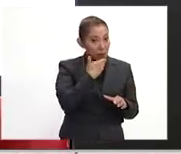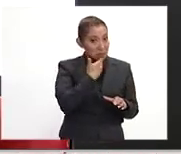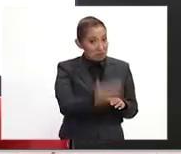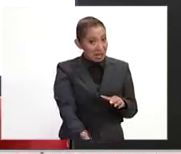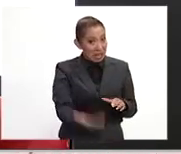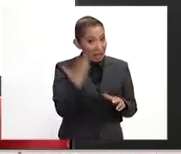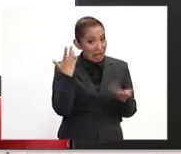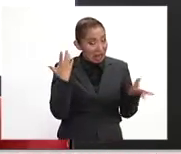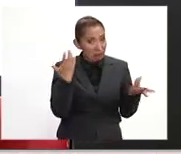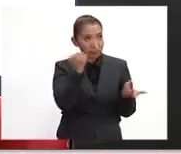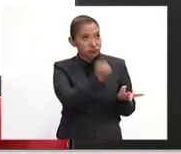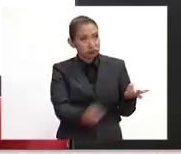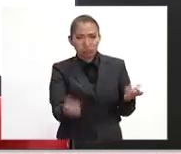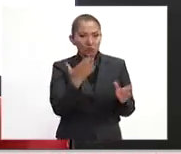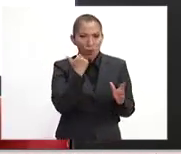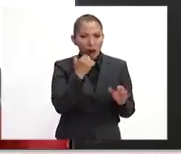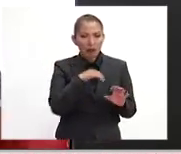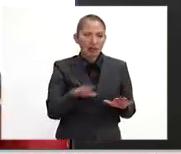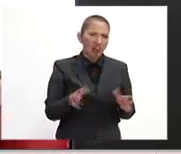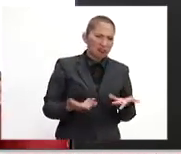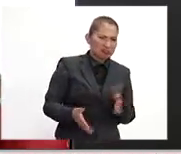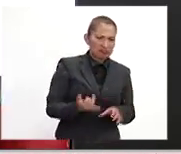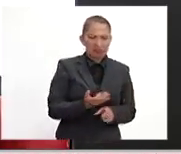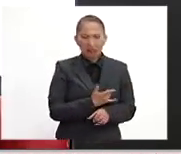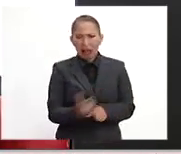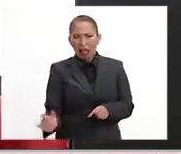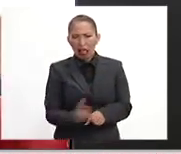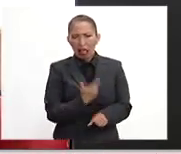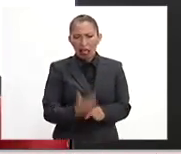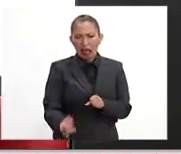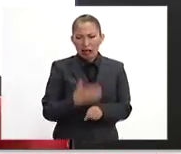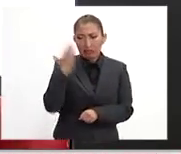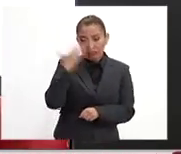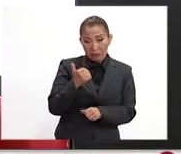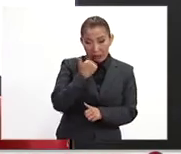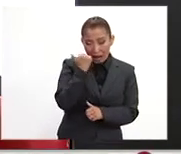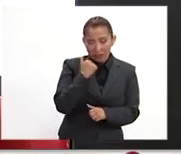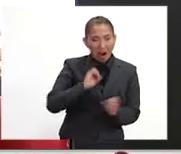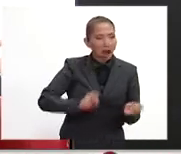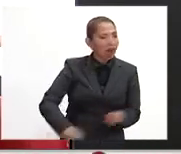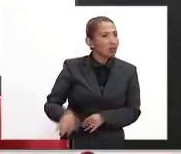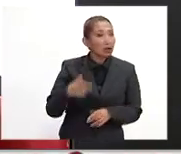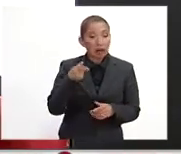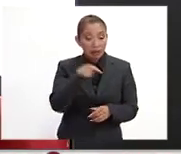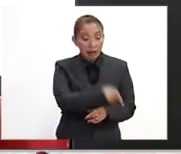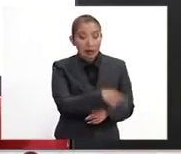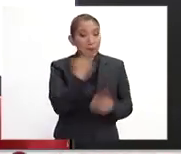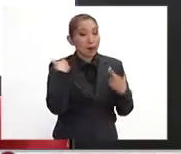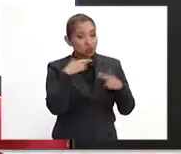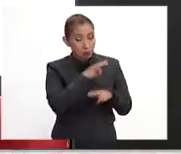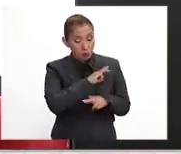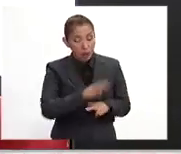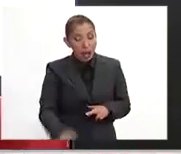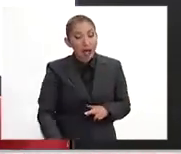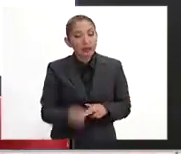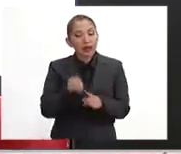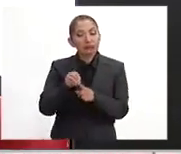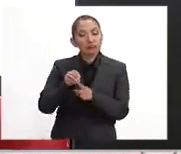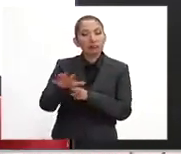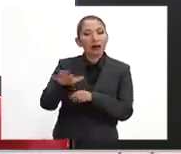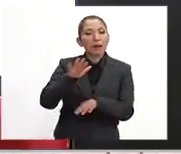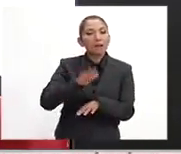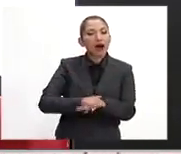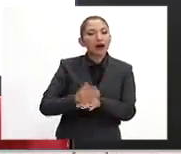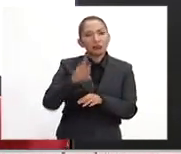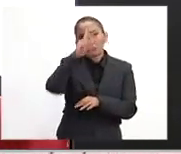estructura didáctica, que no tiene también como un buen acompañamiento de los alumnos, puede provocar síntomas